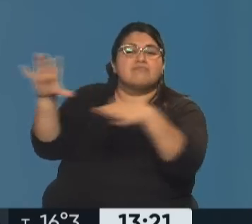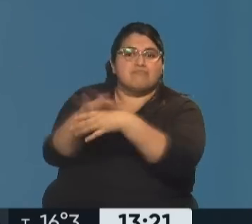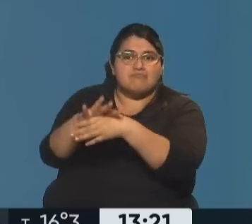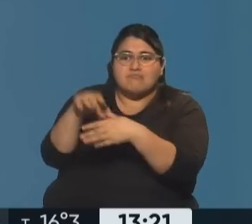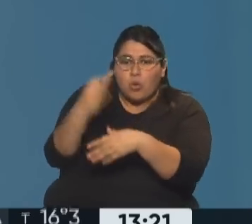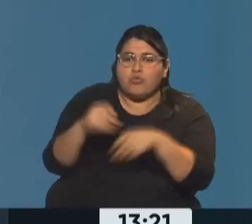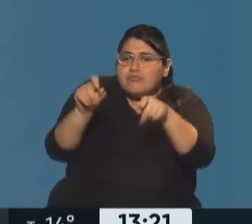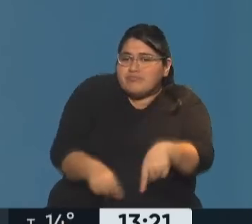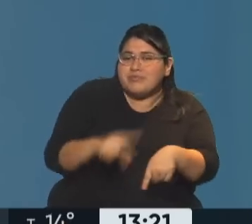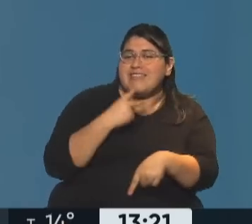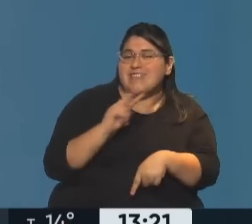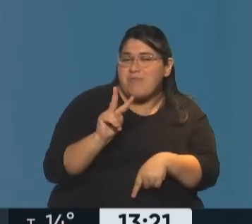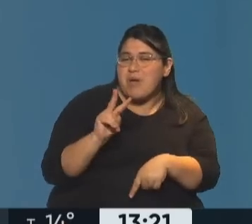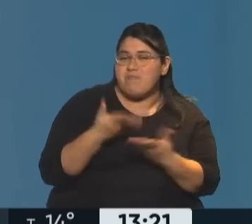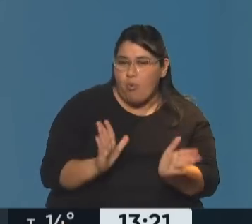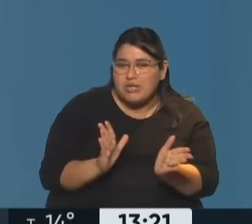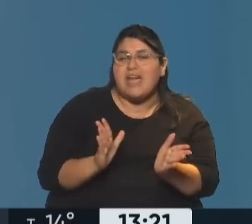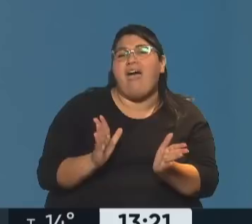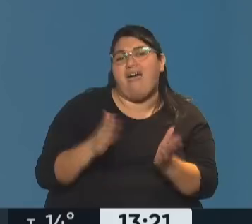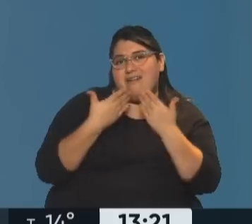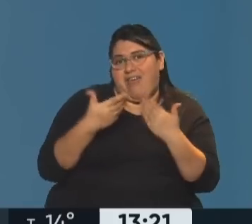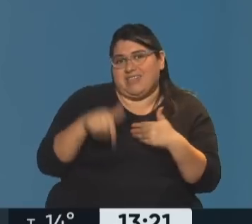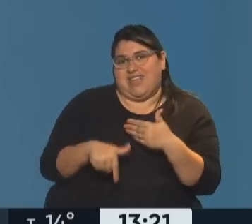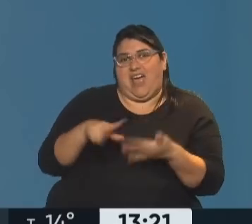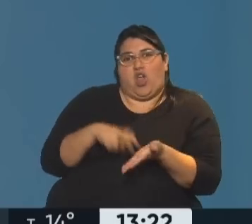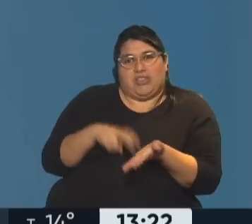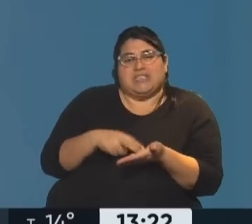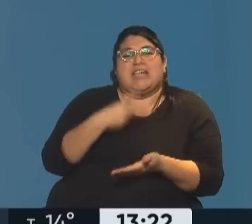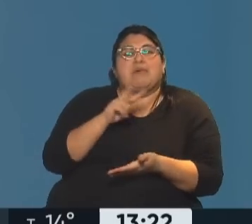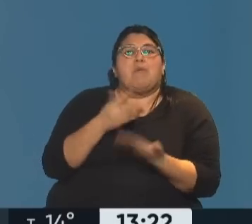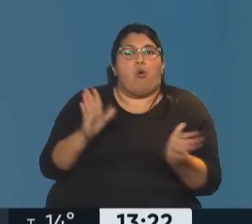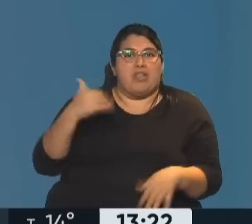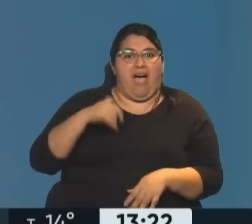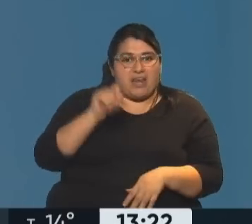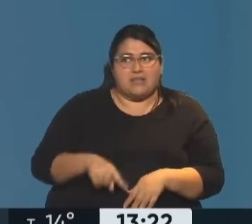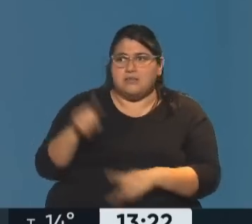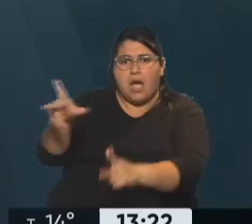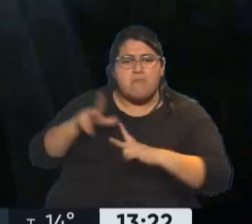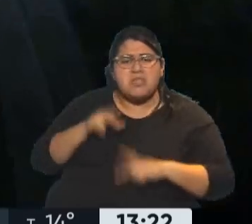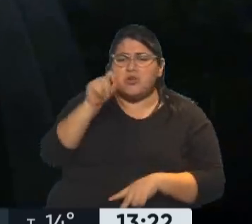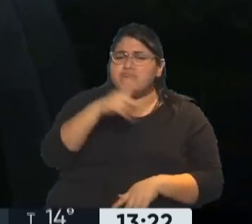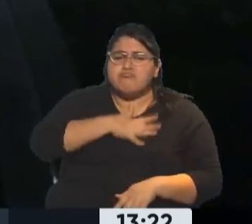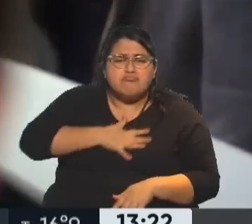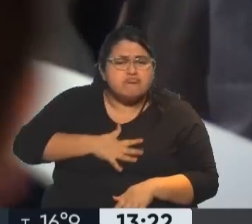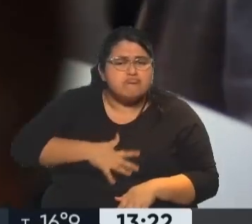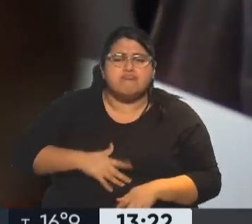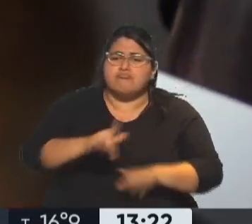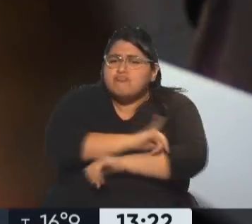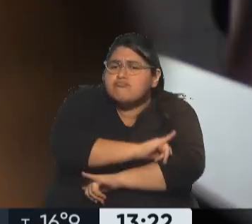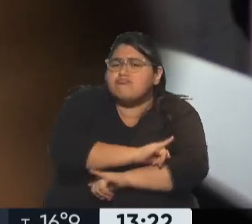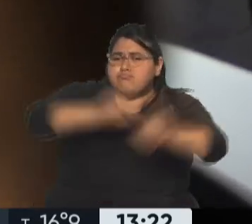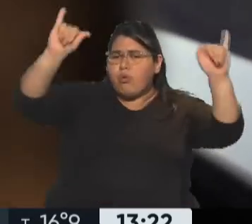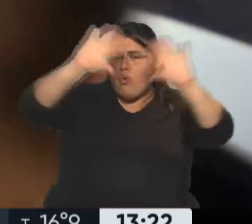dije que era de la televisión pública del noticiero, de la televisión pública de la Argentina, me dijo, quedate tranquilo, está en todo el mundo dando